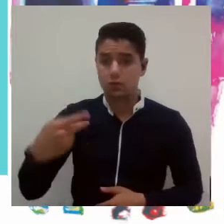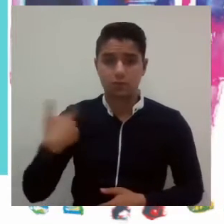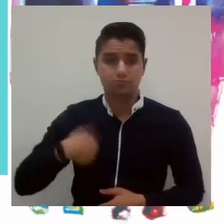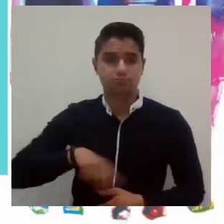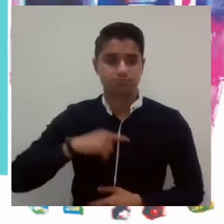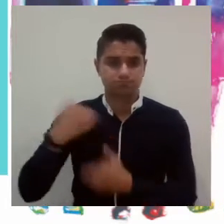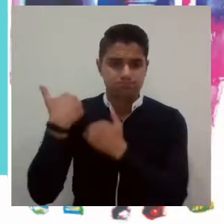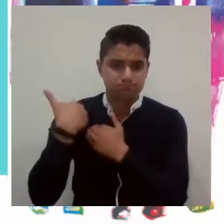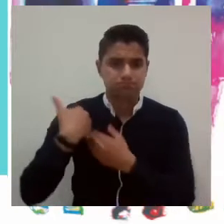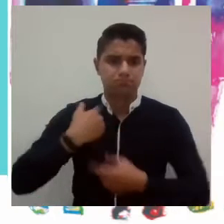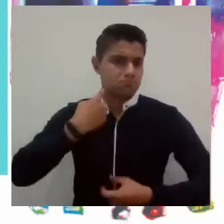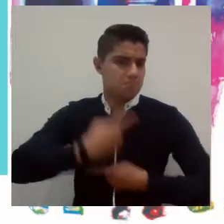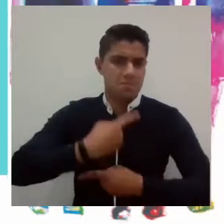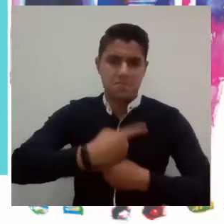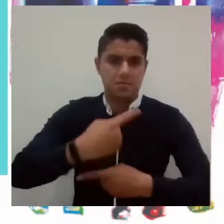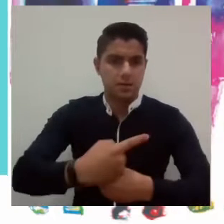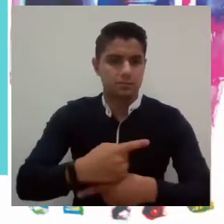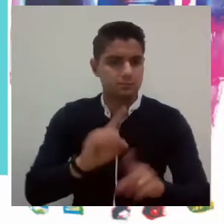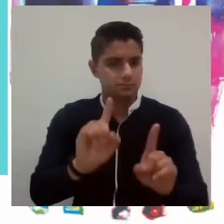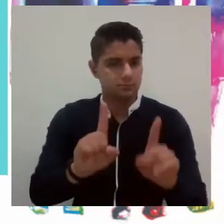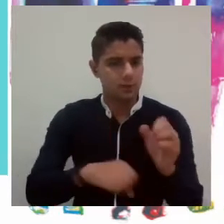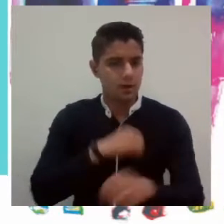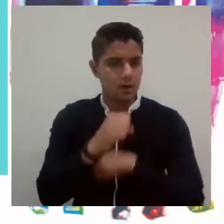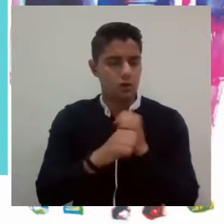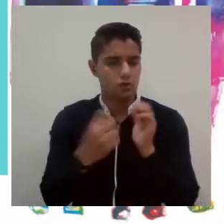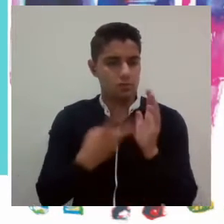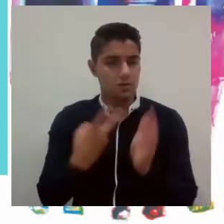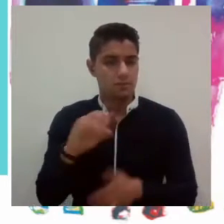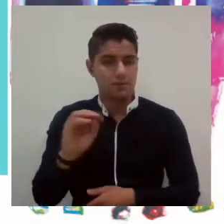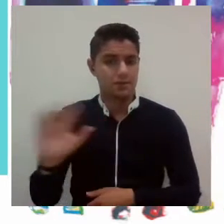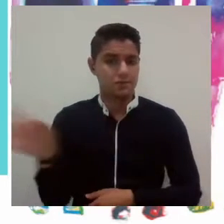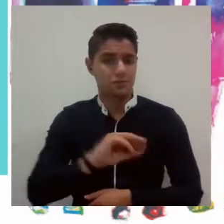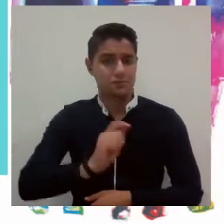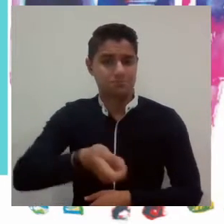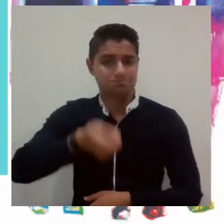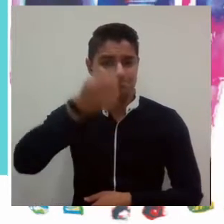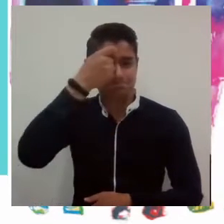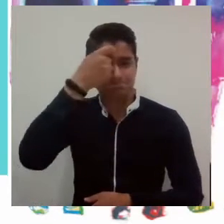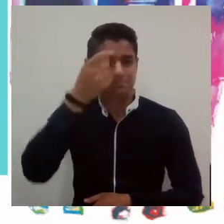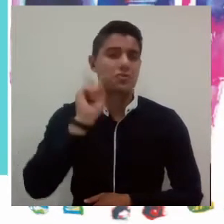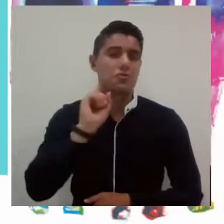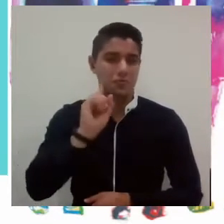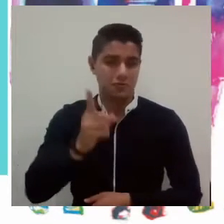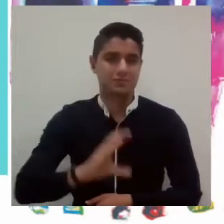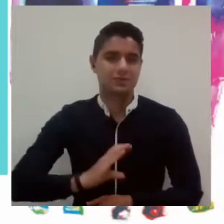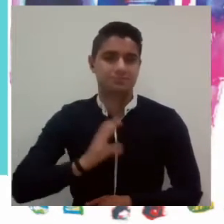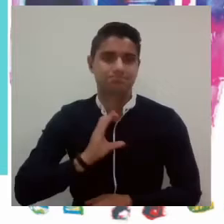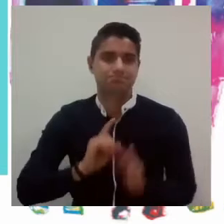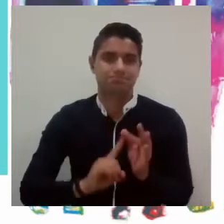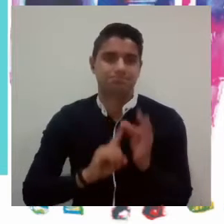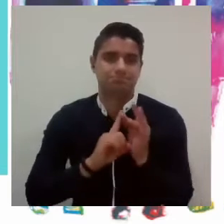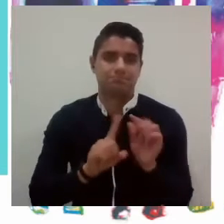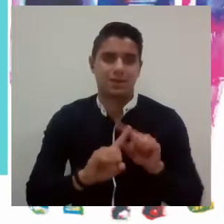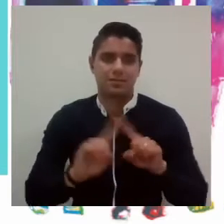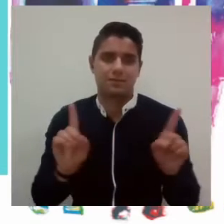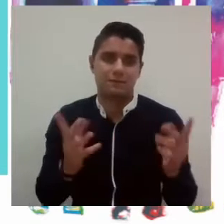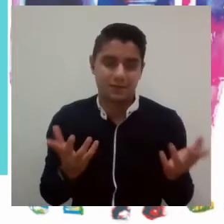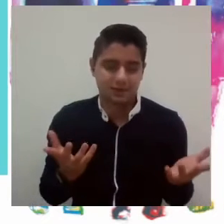Históricamente ha cumplido con esa misión, pero en el año 2020, año que todos recordaremos por sus